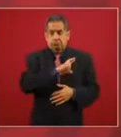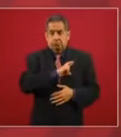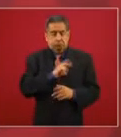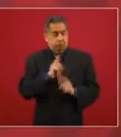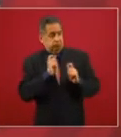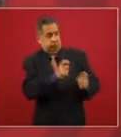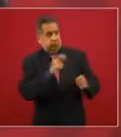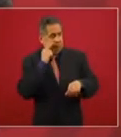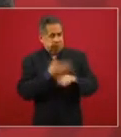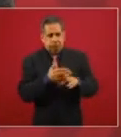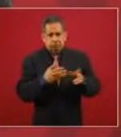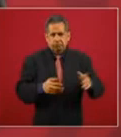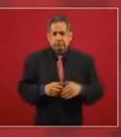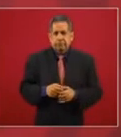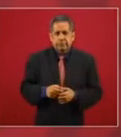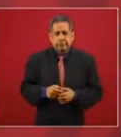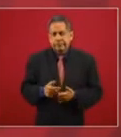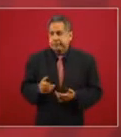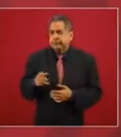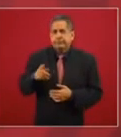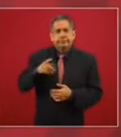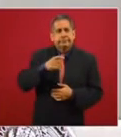dicen que no